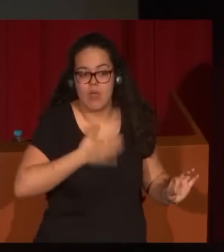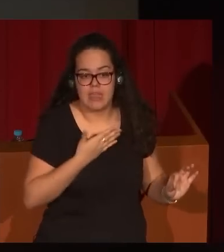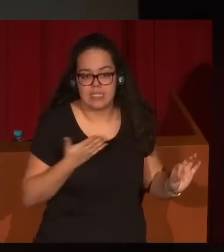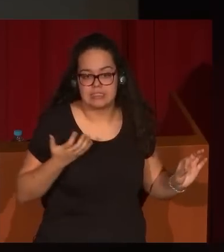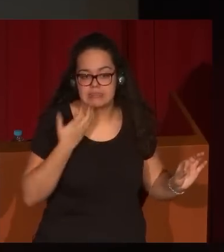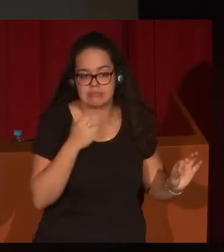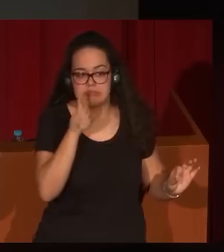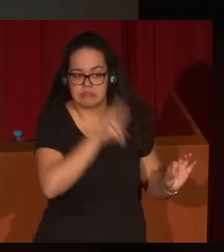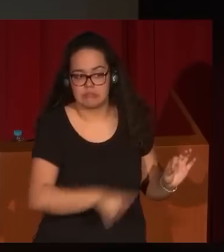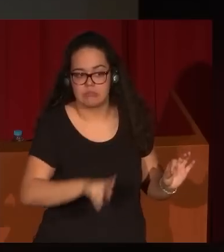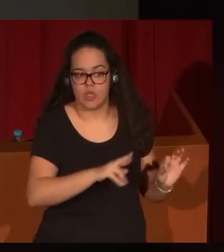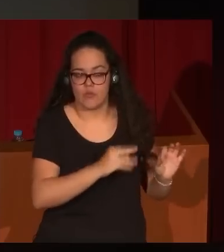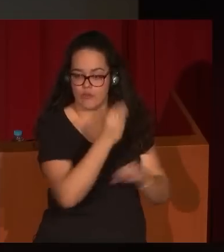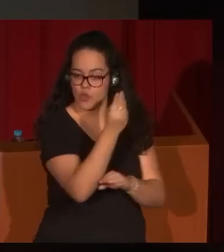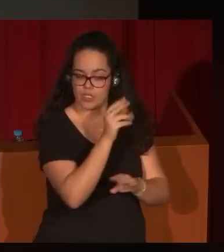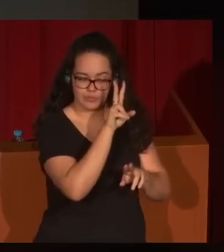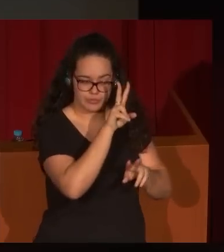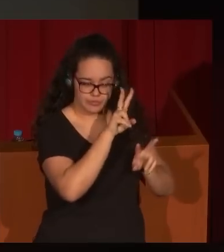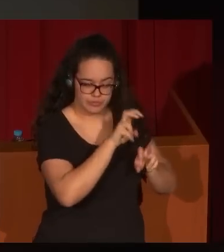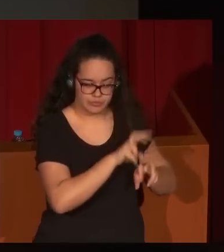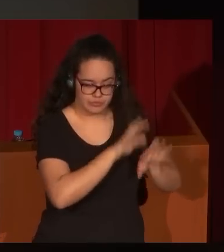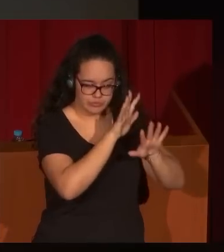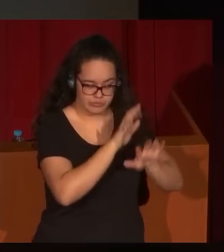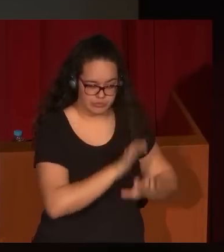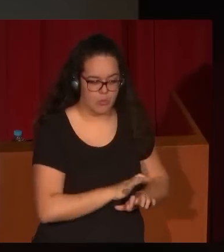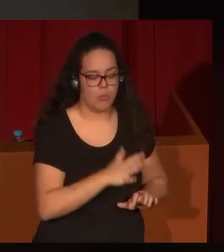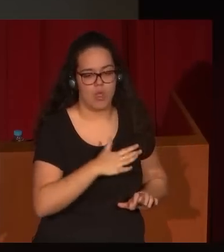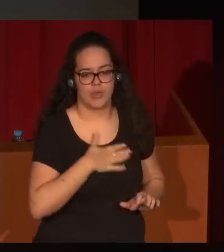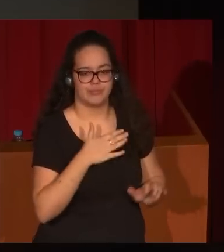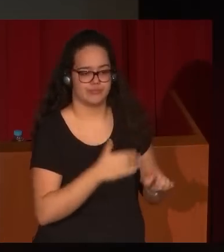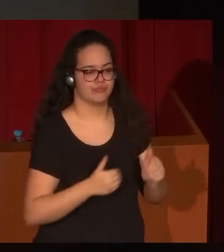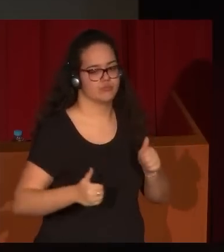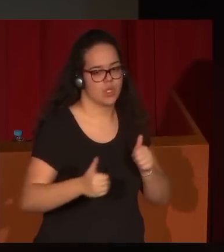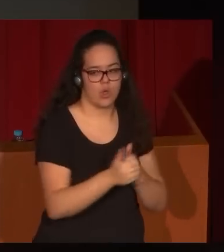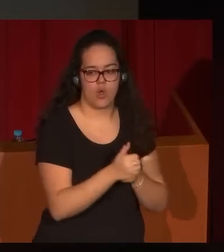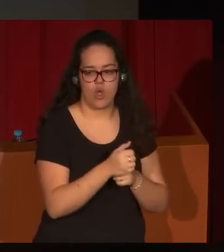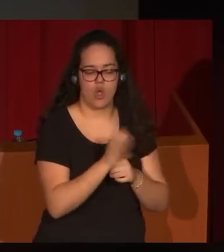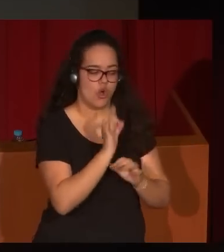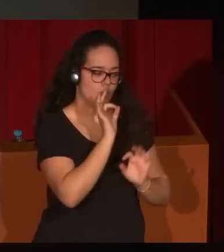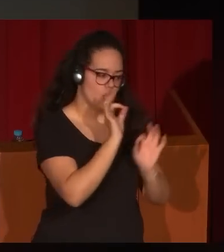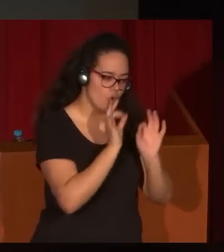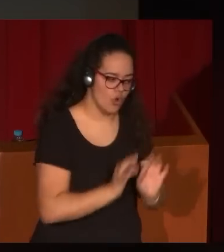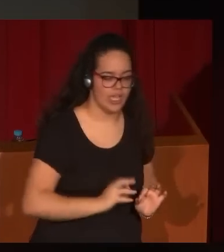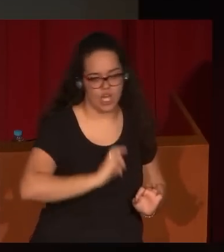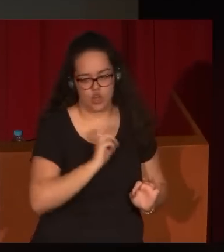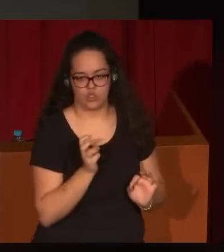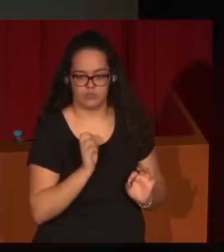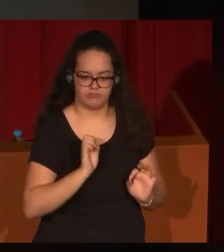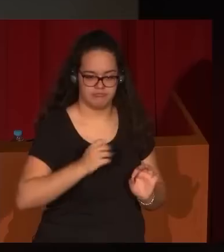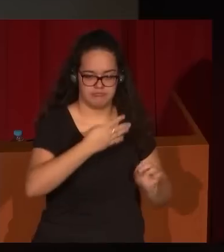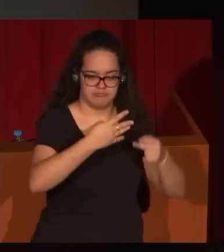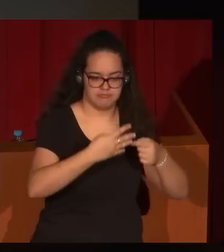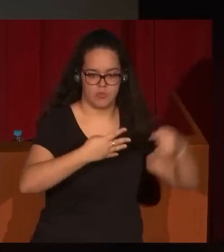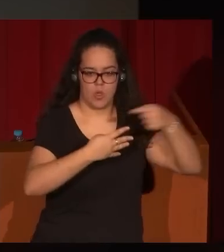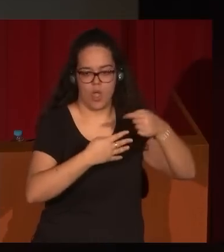revisión de su figura, realmente le recoloquen, le reposicionen en el sitio que le corresponda de verdad